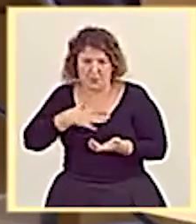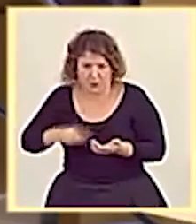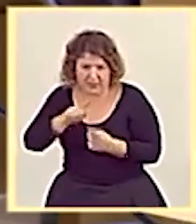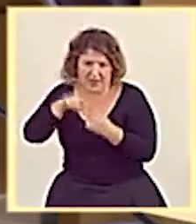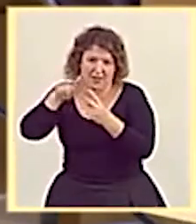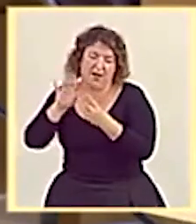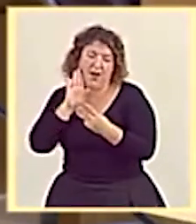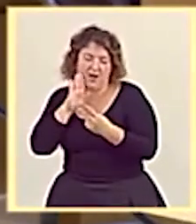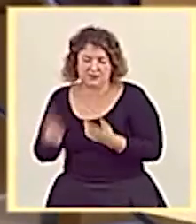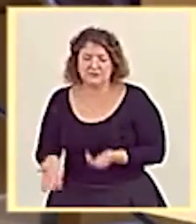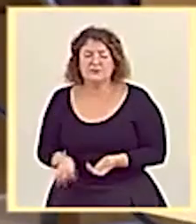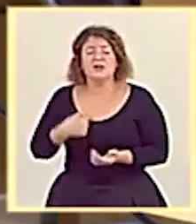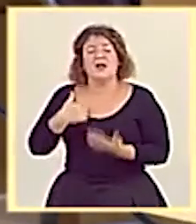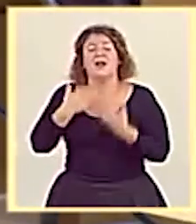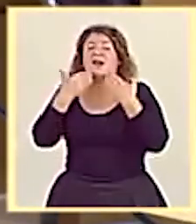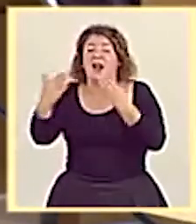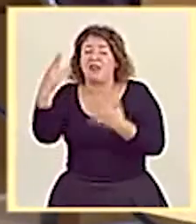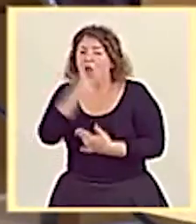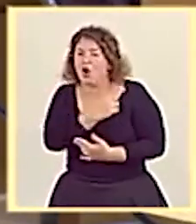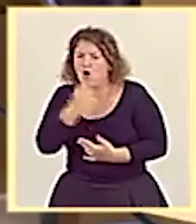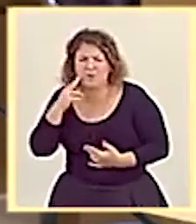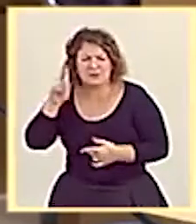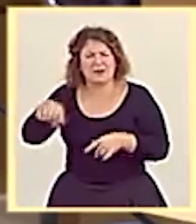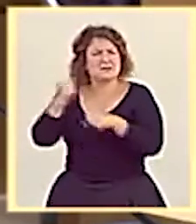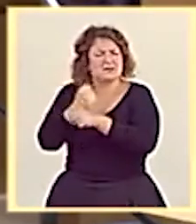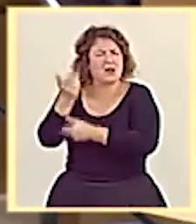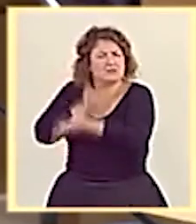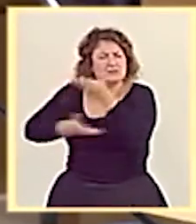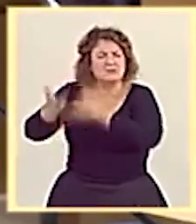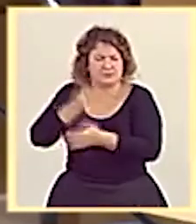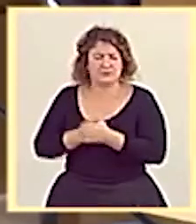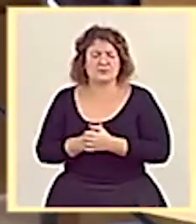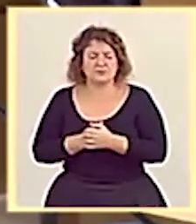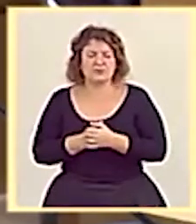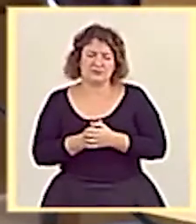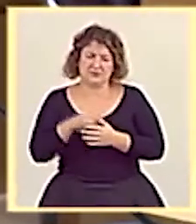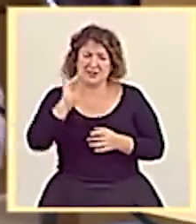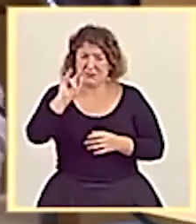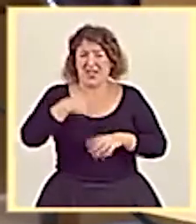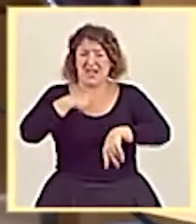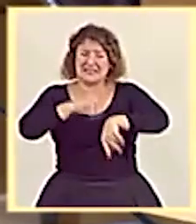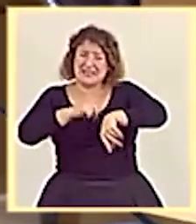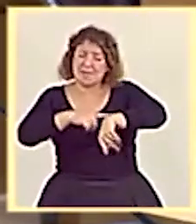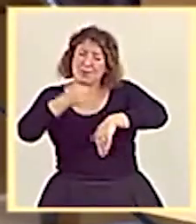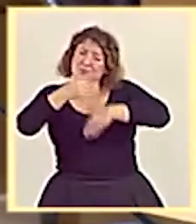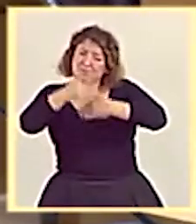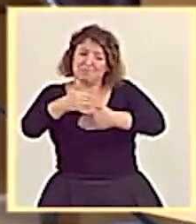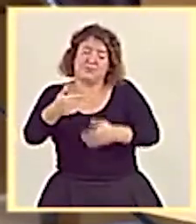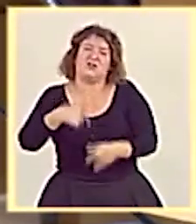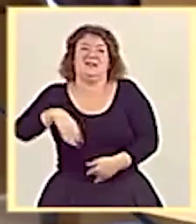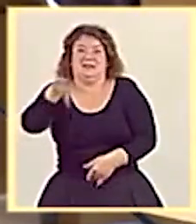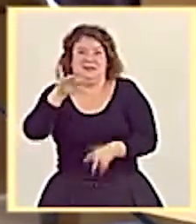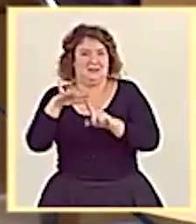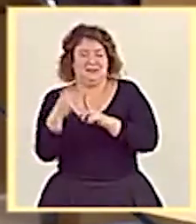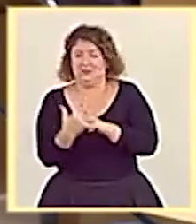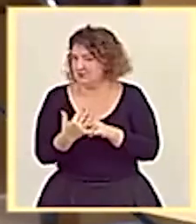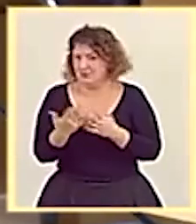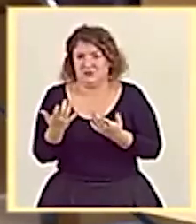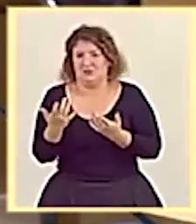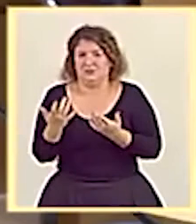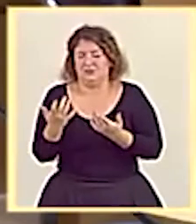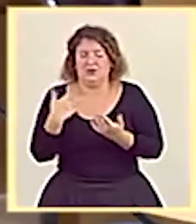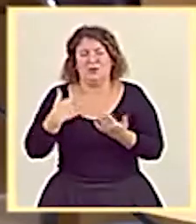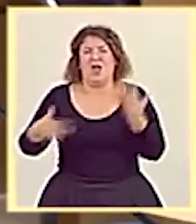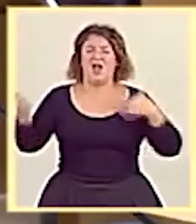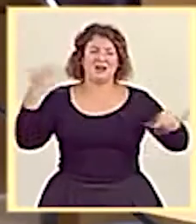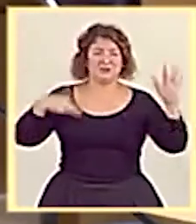el trabajo, como acabo de decirle, y que desde luego es verdad que había unos compromisos unos tiempos antes, pero también tiene que entender que no es ningún escudo antes,